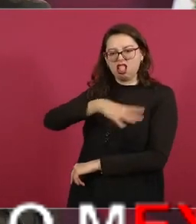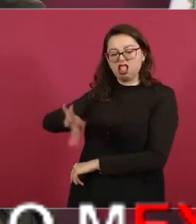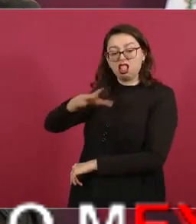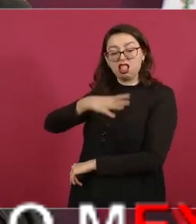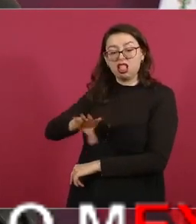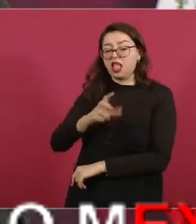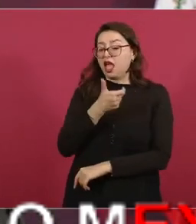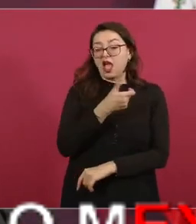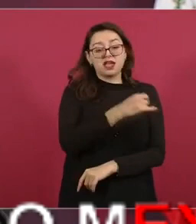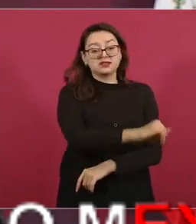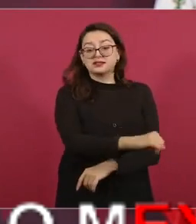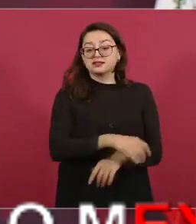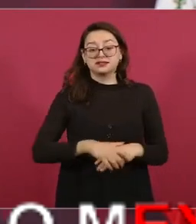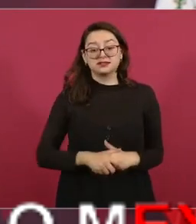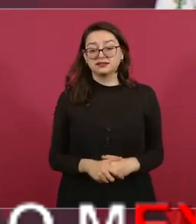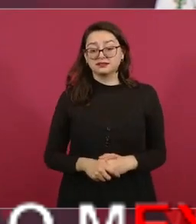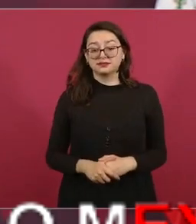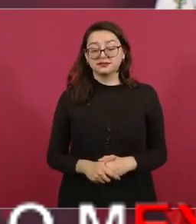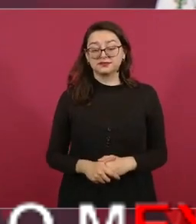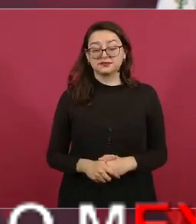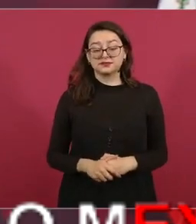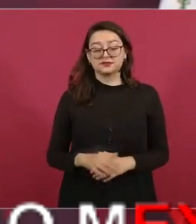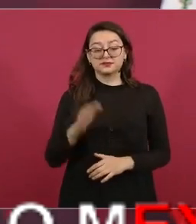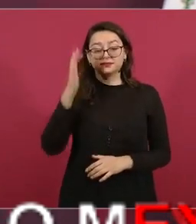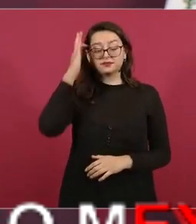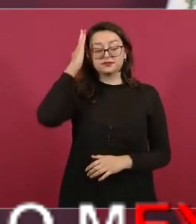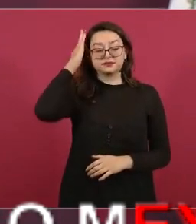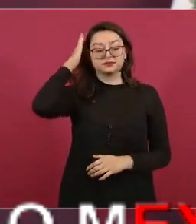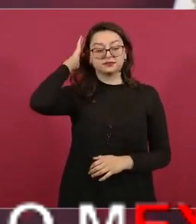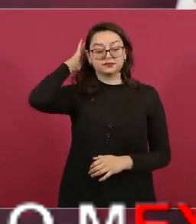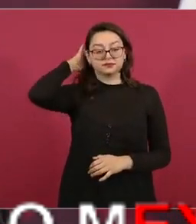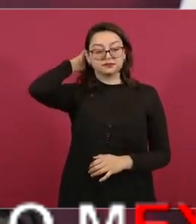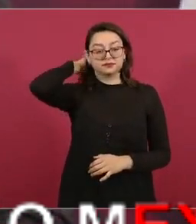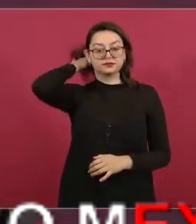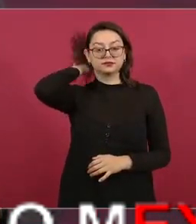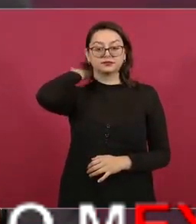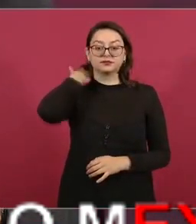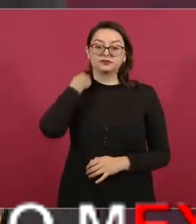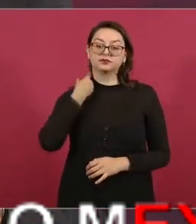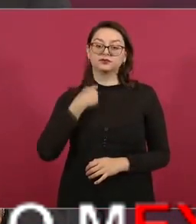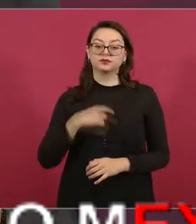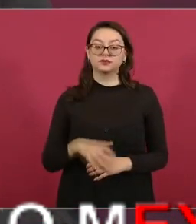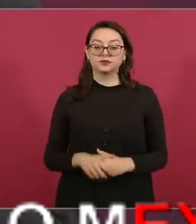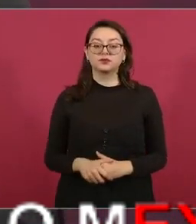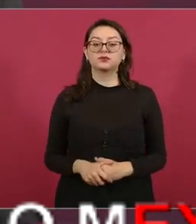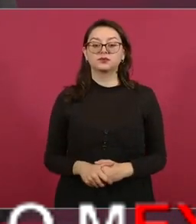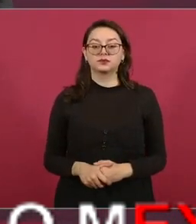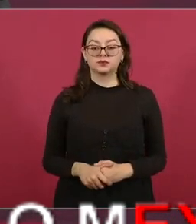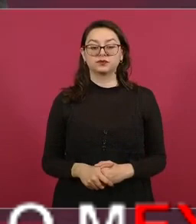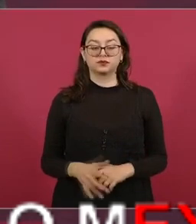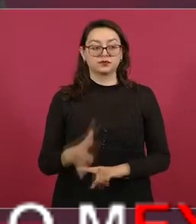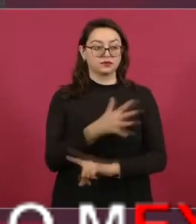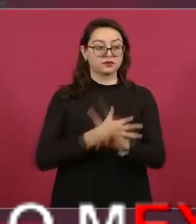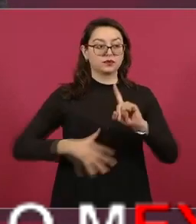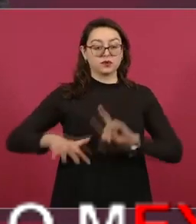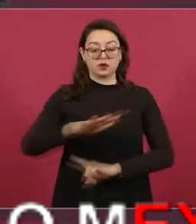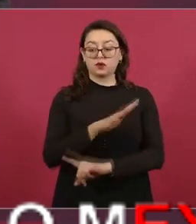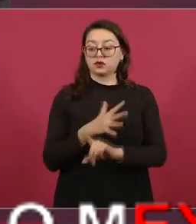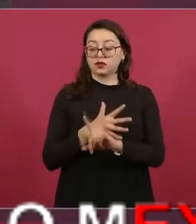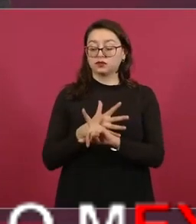no este estamos viviendo un tiempo ahora distinto